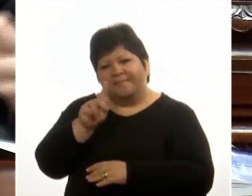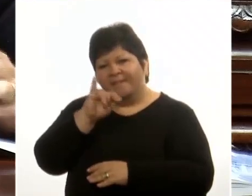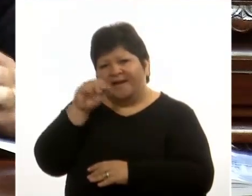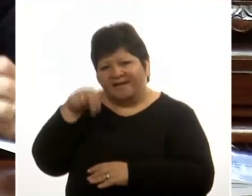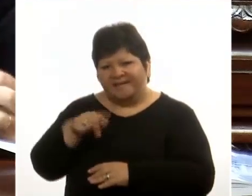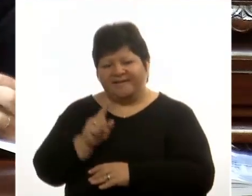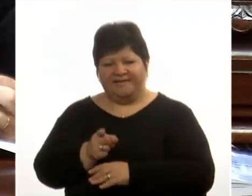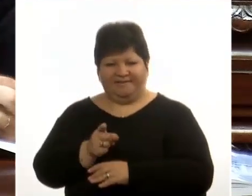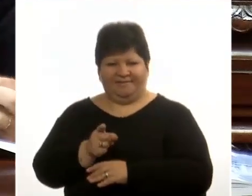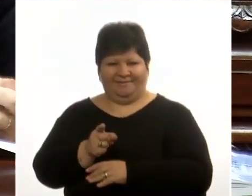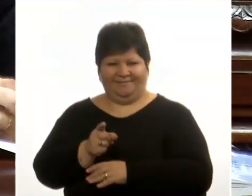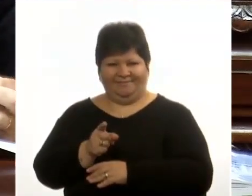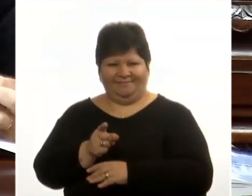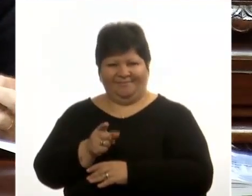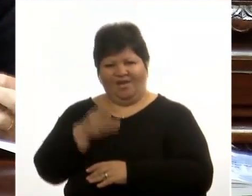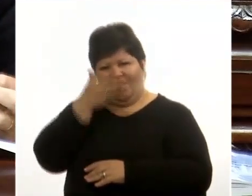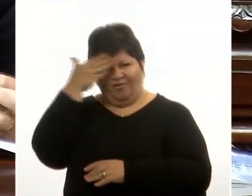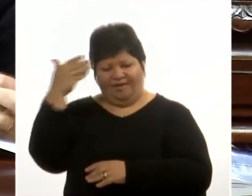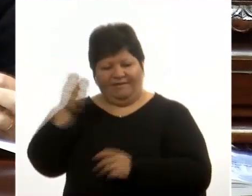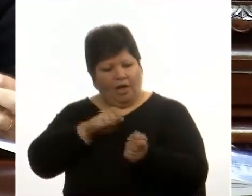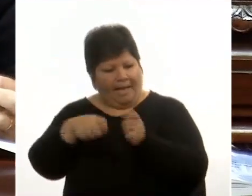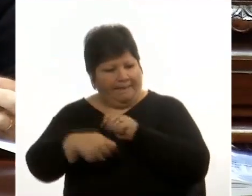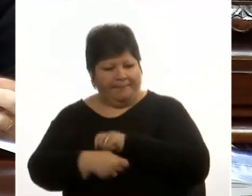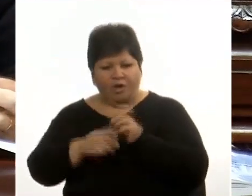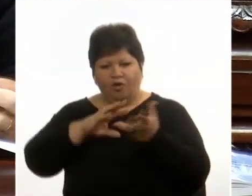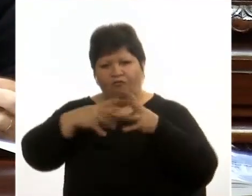El Frente Amplio le cambió la forma de aportación.